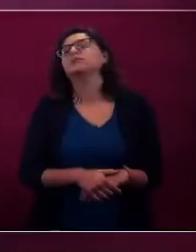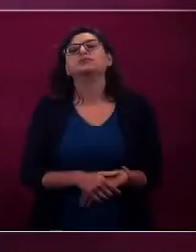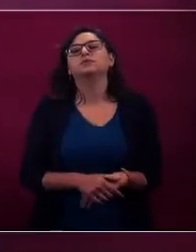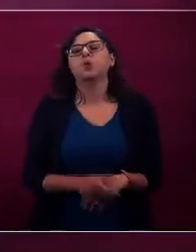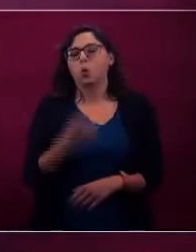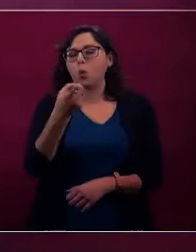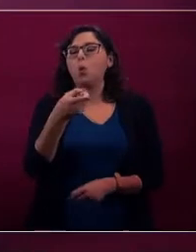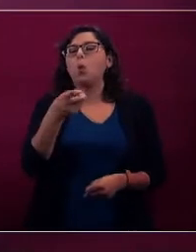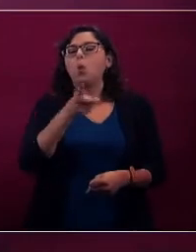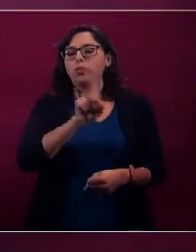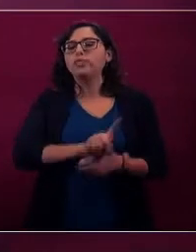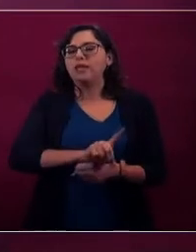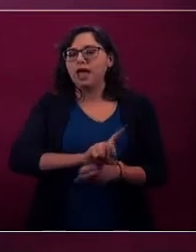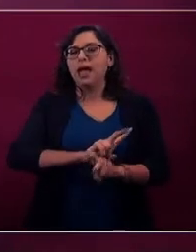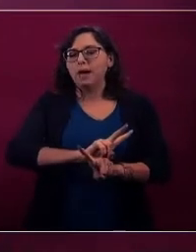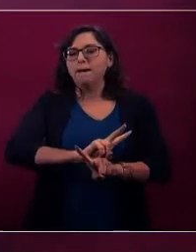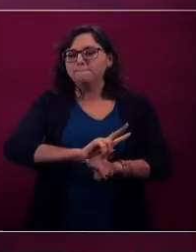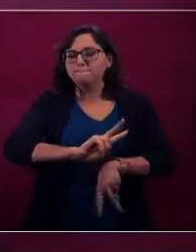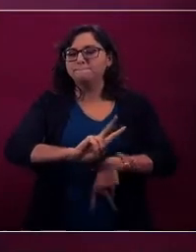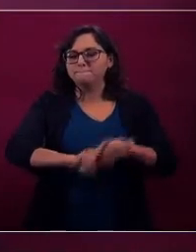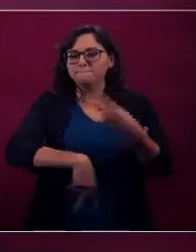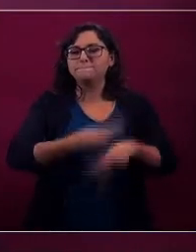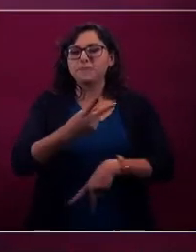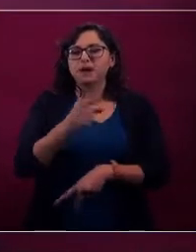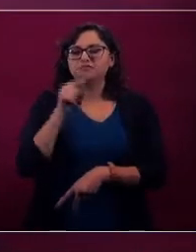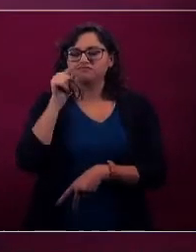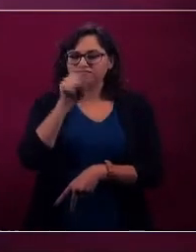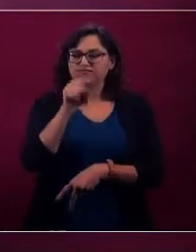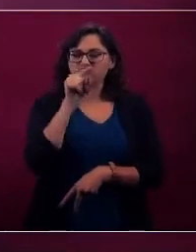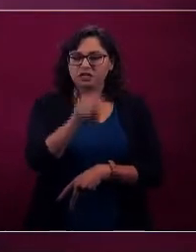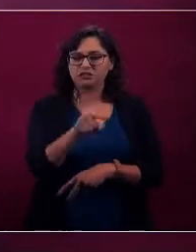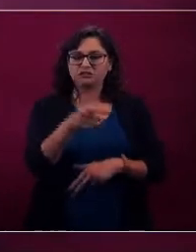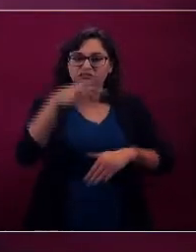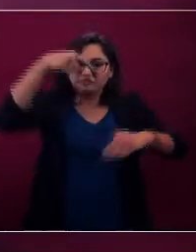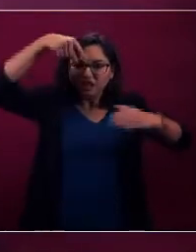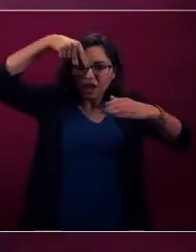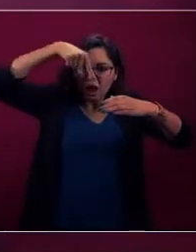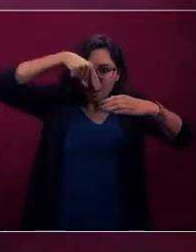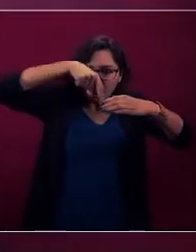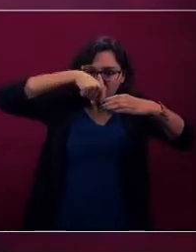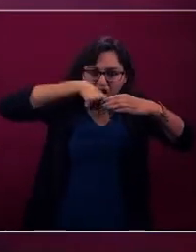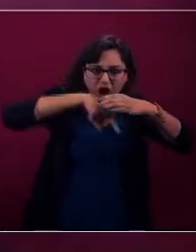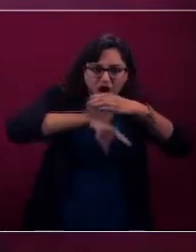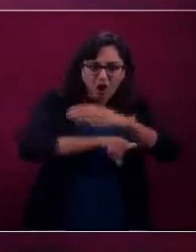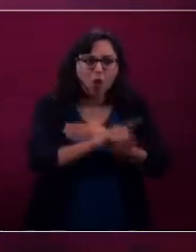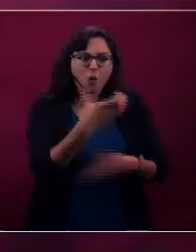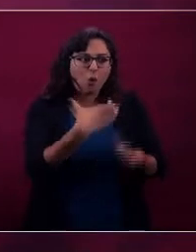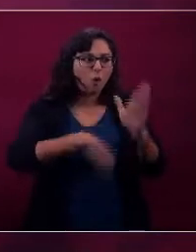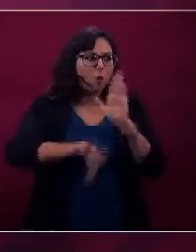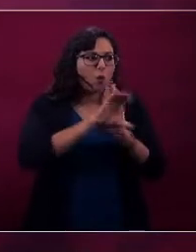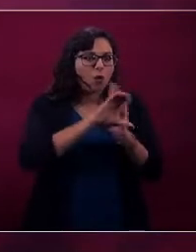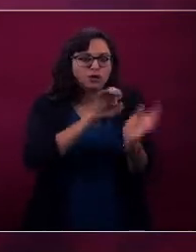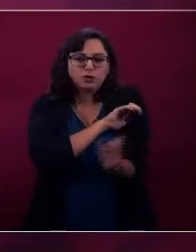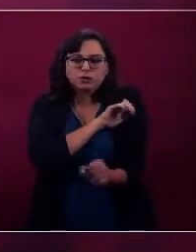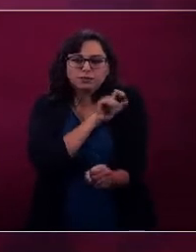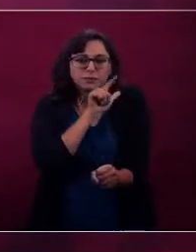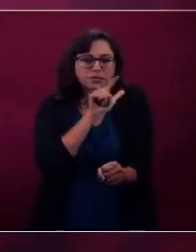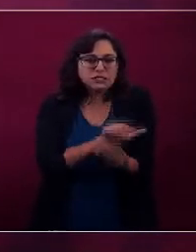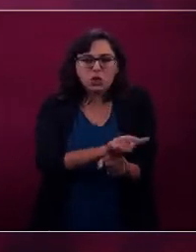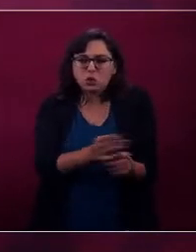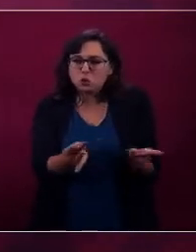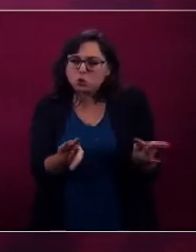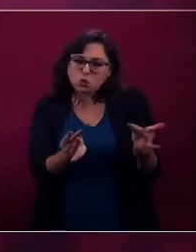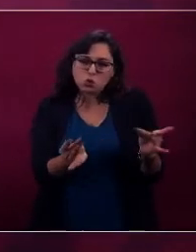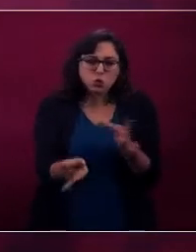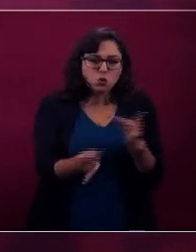al famoso búnker que tenían, debe de